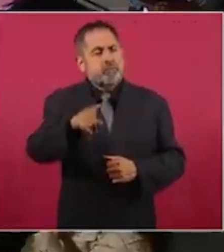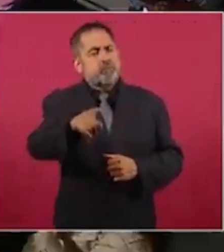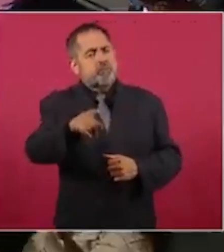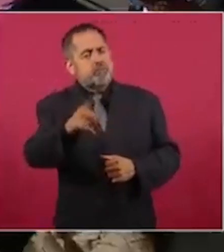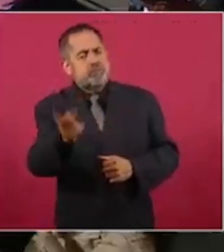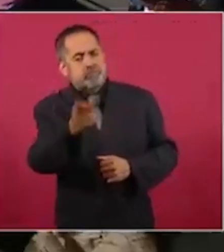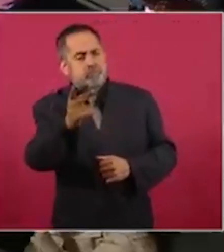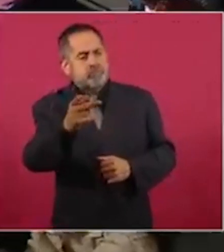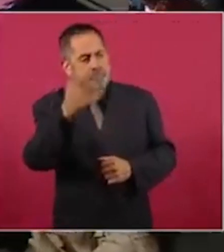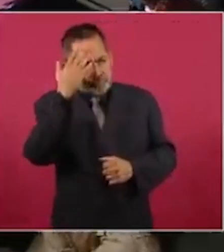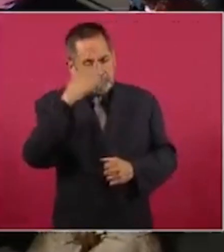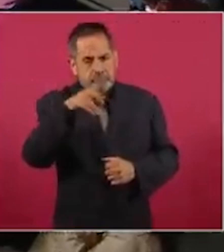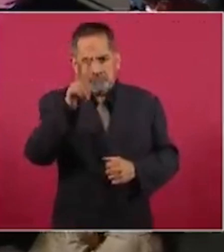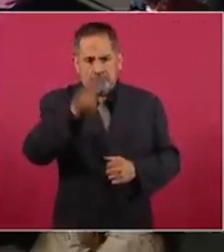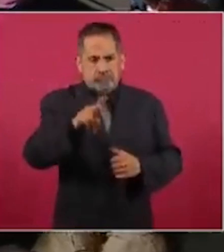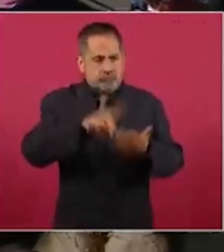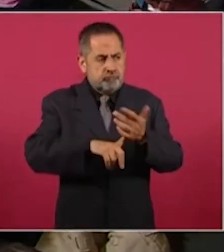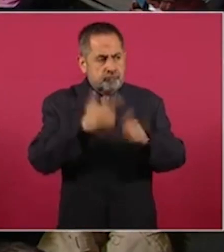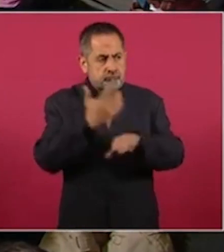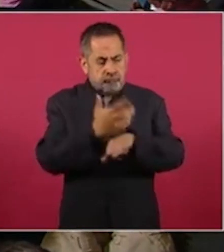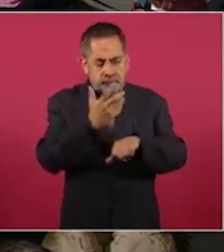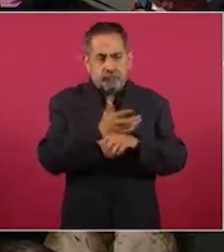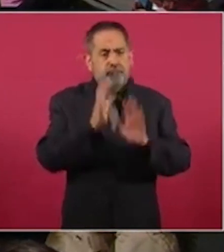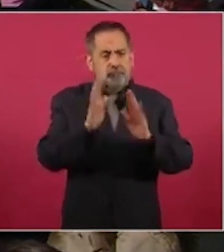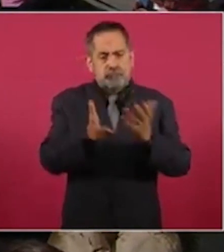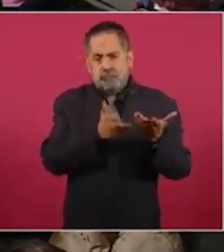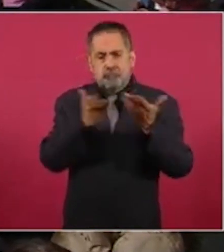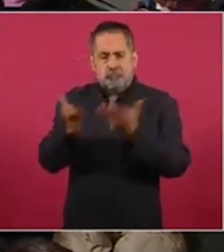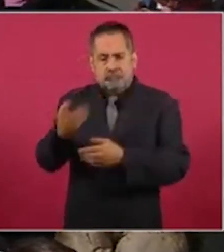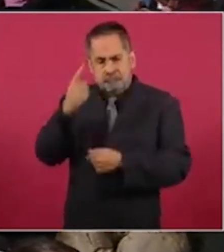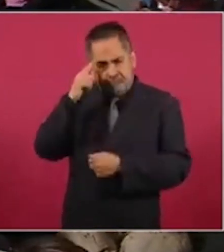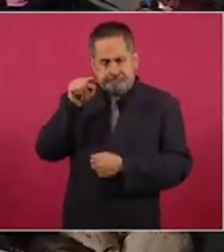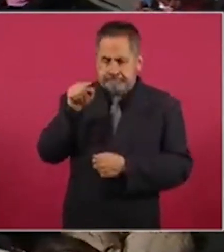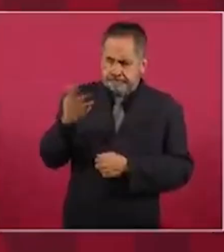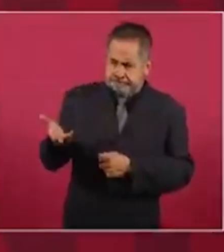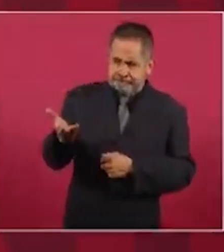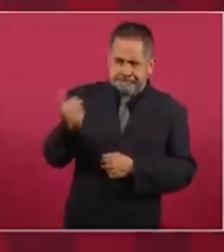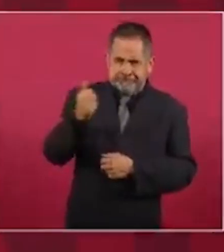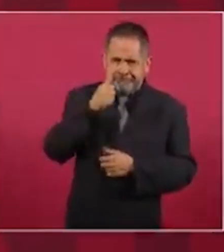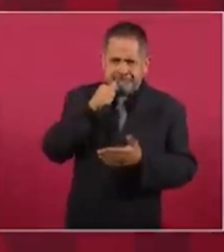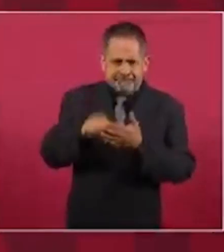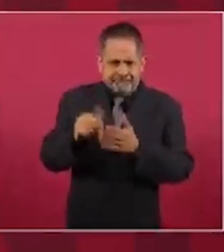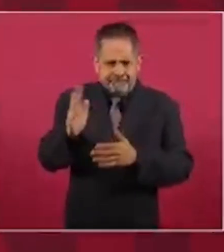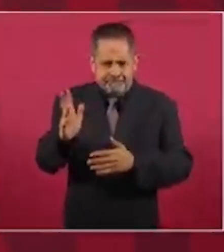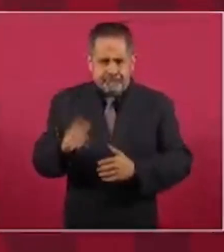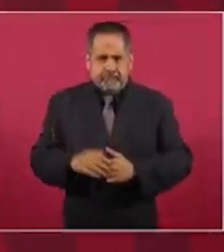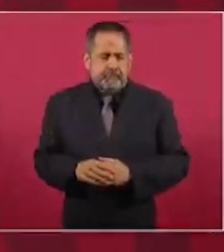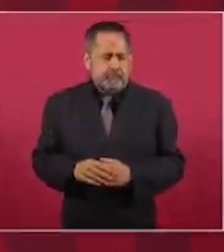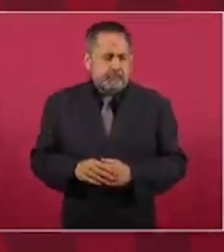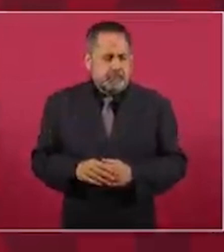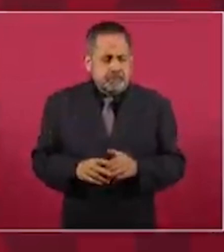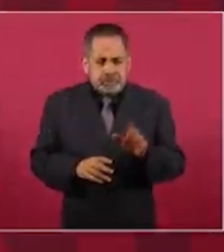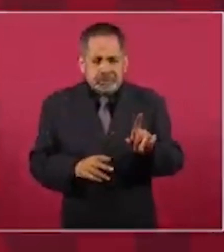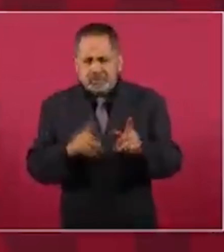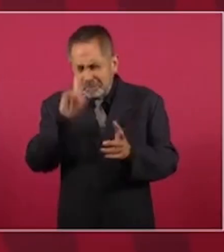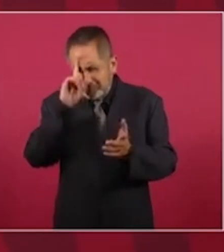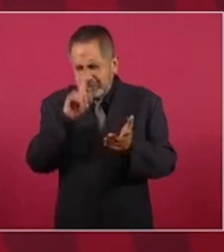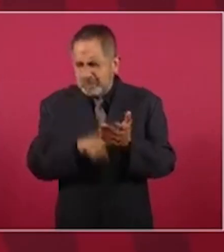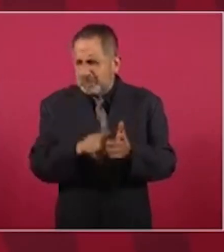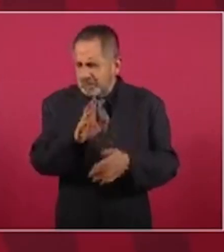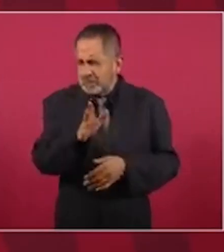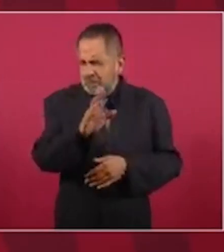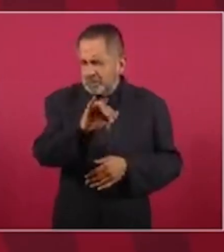la solicitud formal que ya hizo Estados Unidos para esta extraencia. Yo creo que sí, Relaciones debe de tener